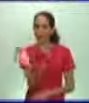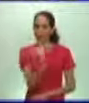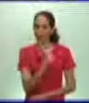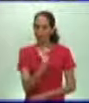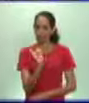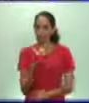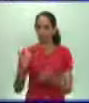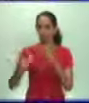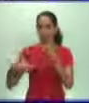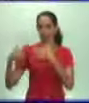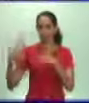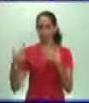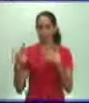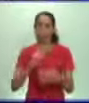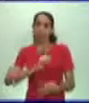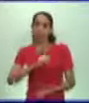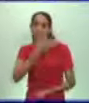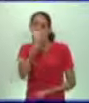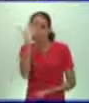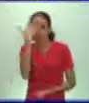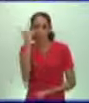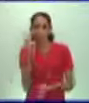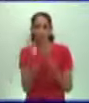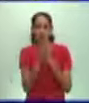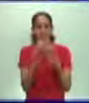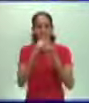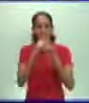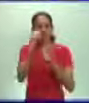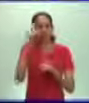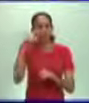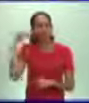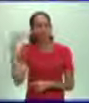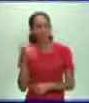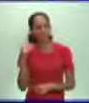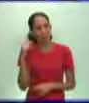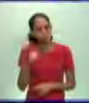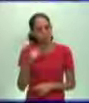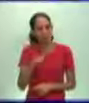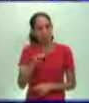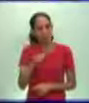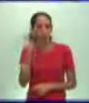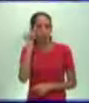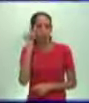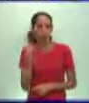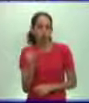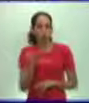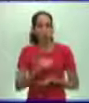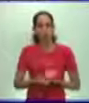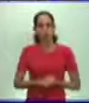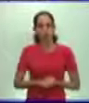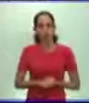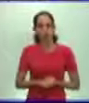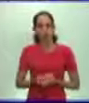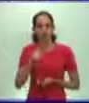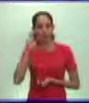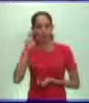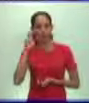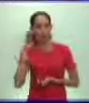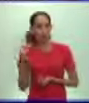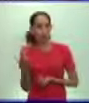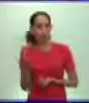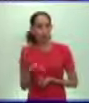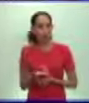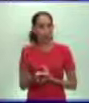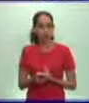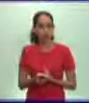obviando esos mecanismos, esos métodos de explotación que asumía contra los seres humanos. Recuerden que todas aquellas